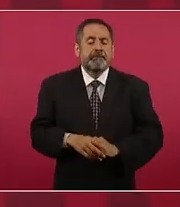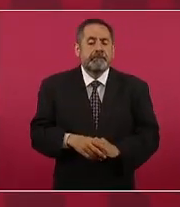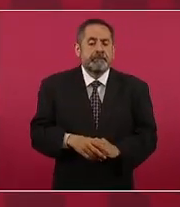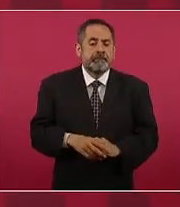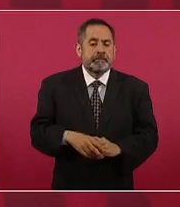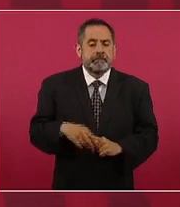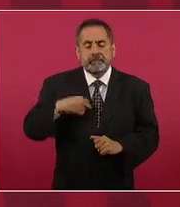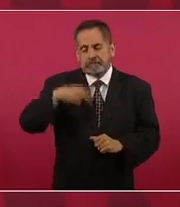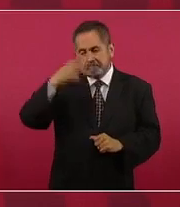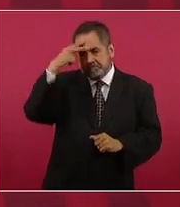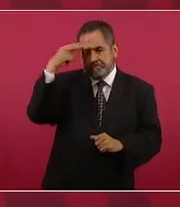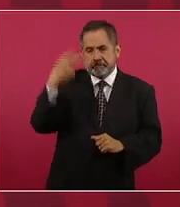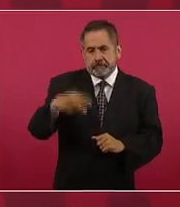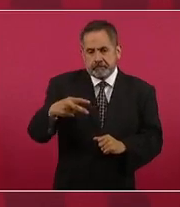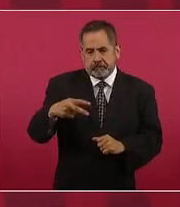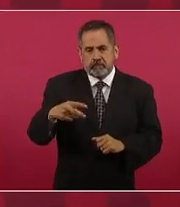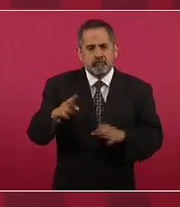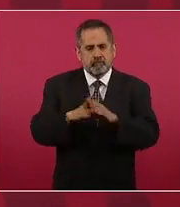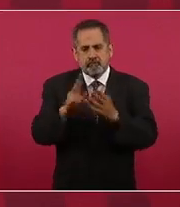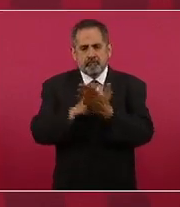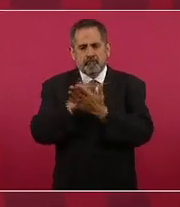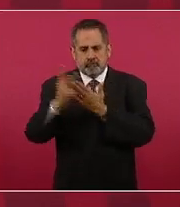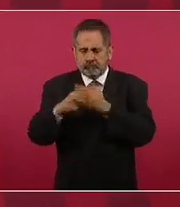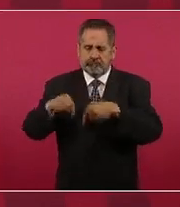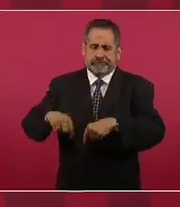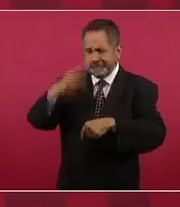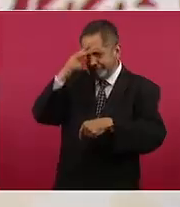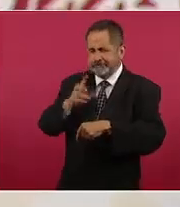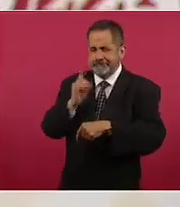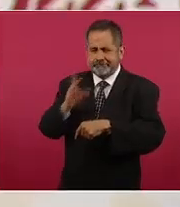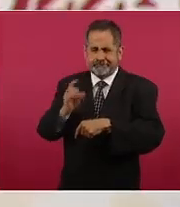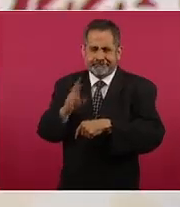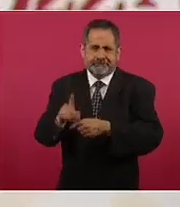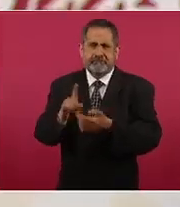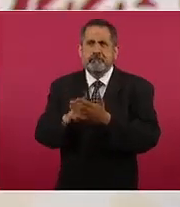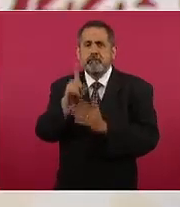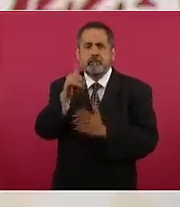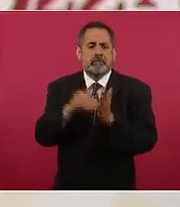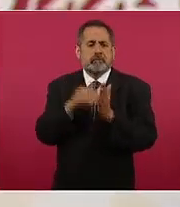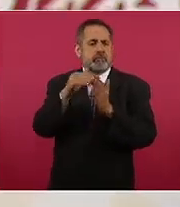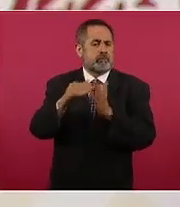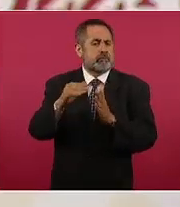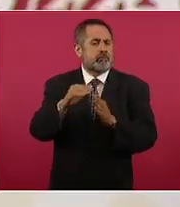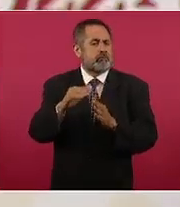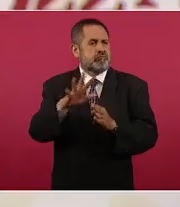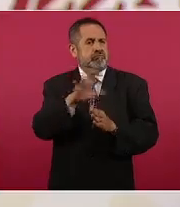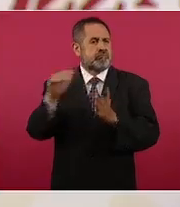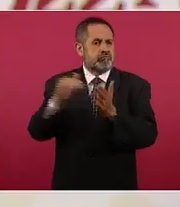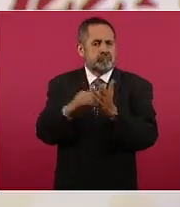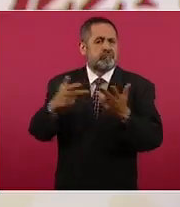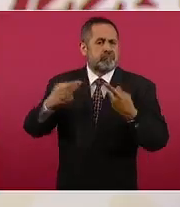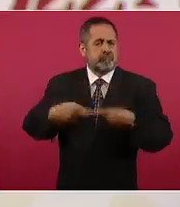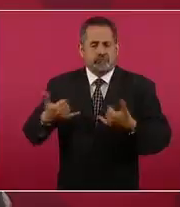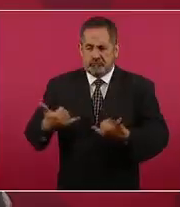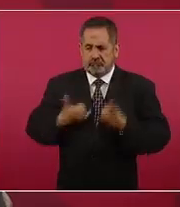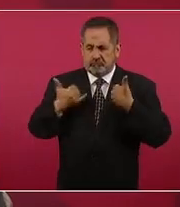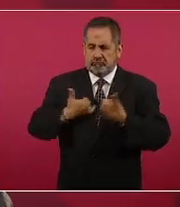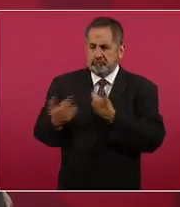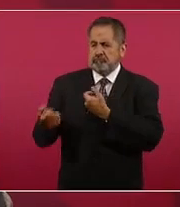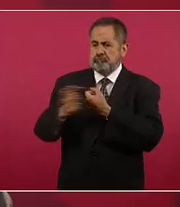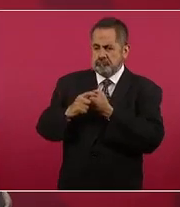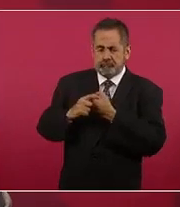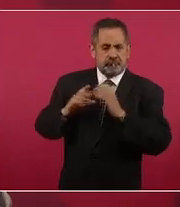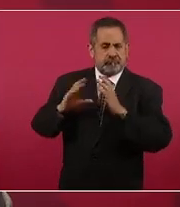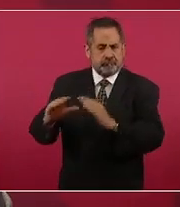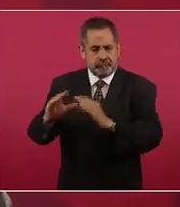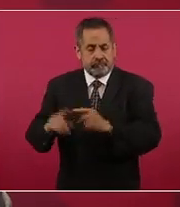México está aplicando, por supuesto, ese programa en nuestro país, como saben, ya más de un millón y medio de jóvenes. Lo estamos aplicando en